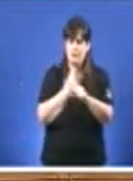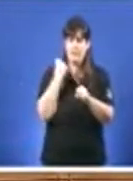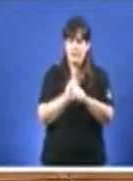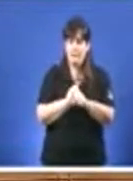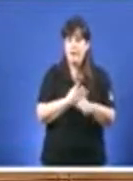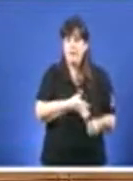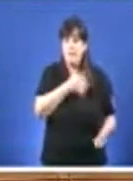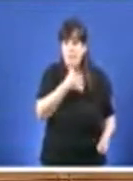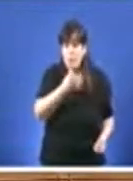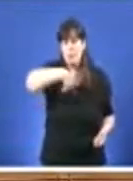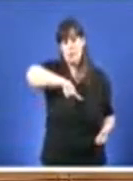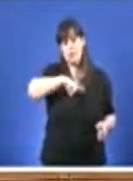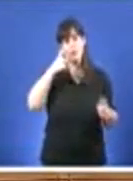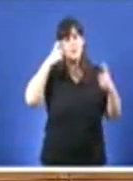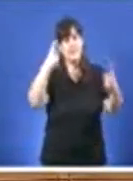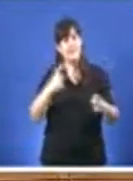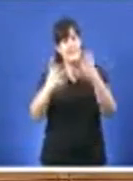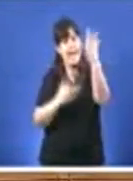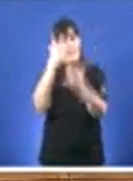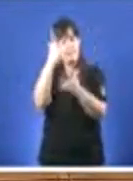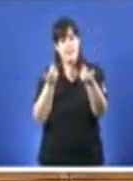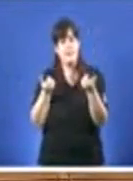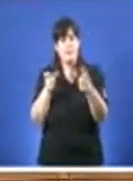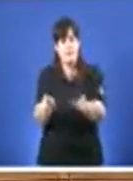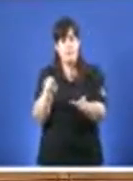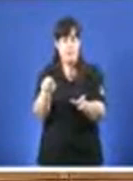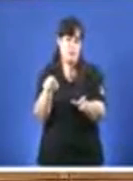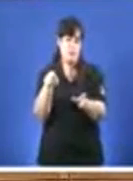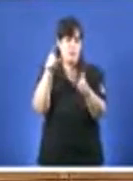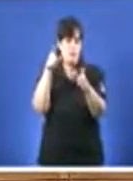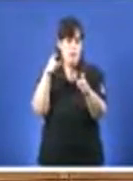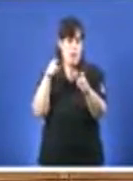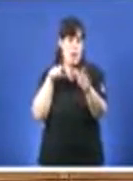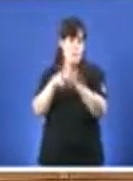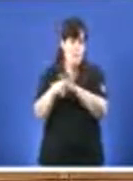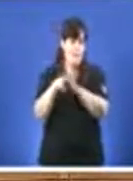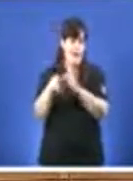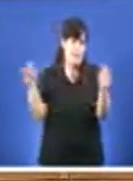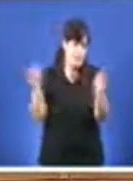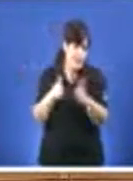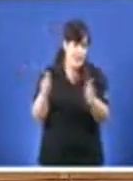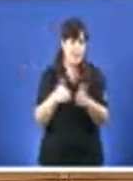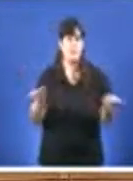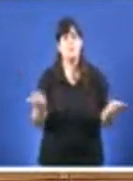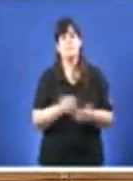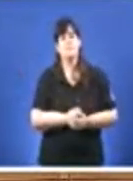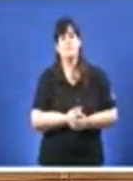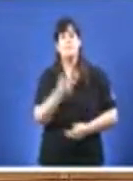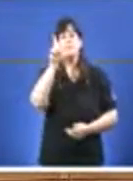aparato burocrático de administración menos custoso e máis pequeno. Por exemplo, ponendo límites